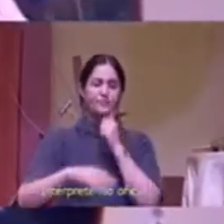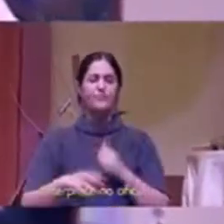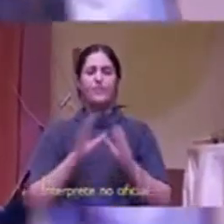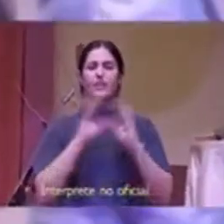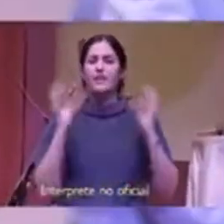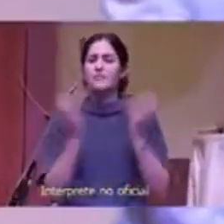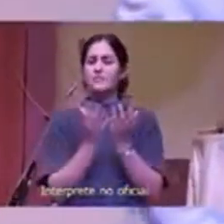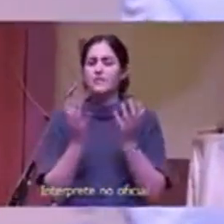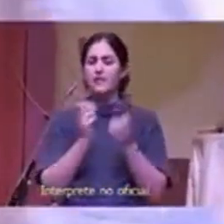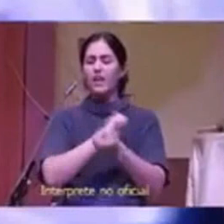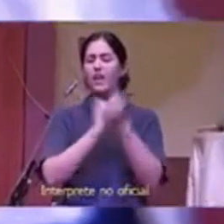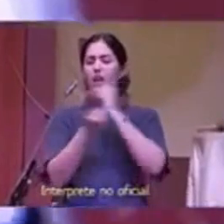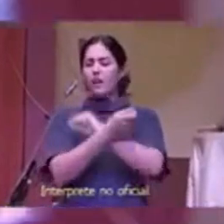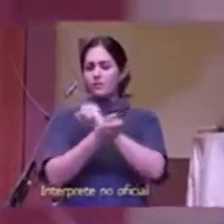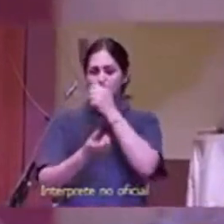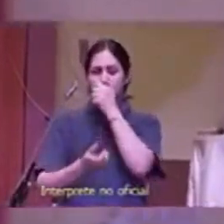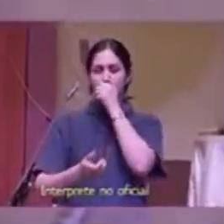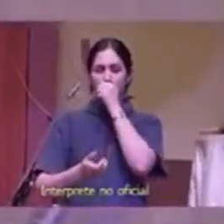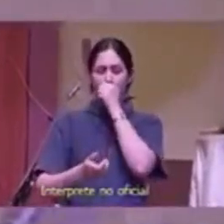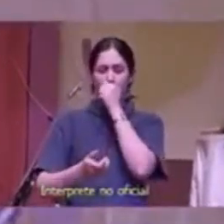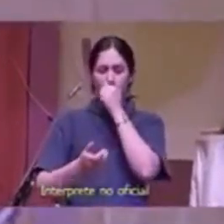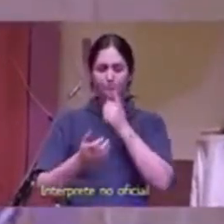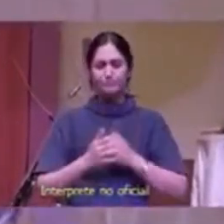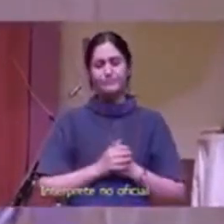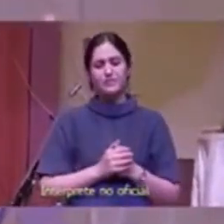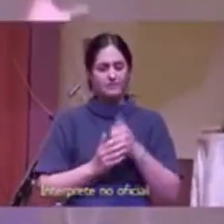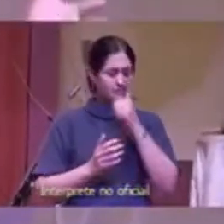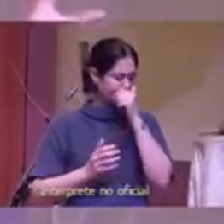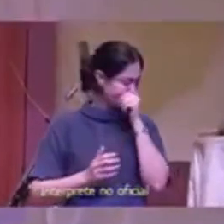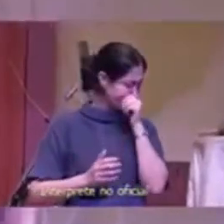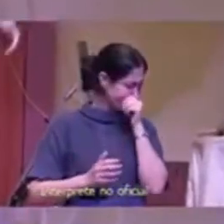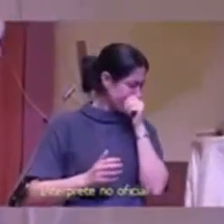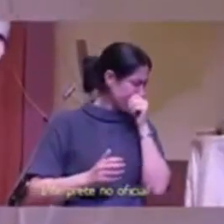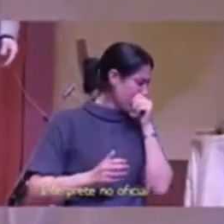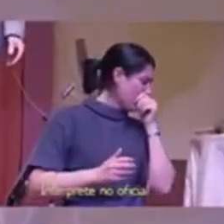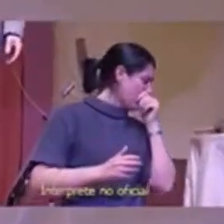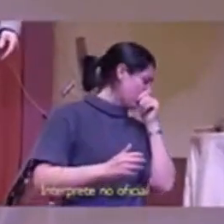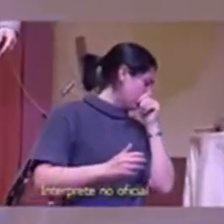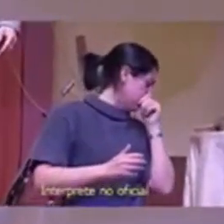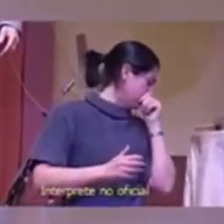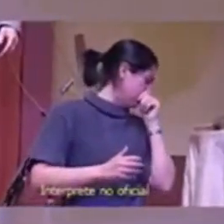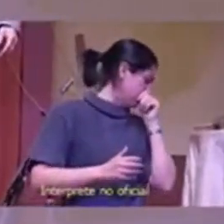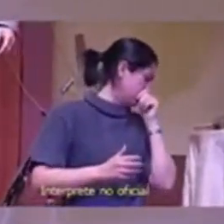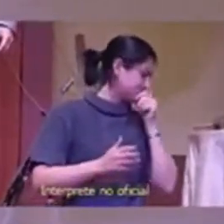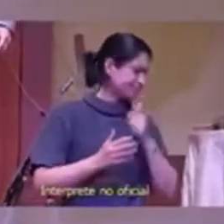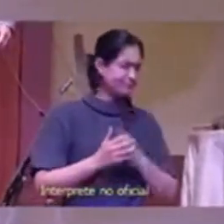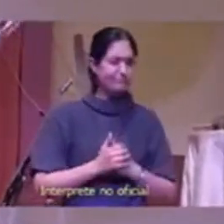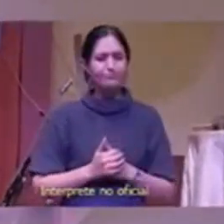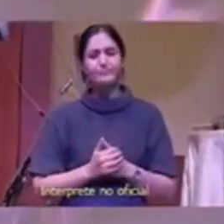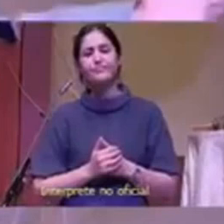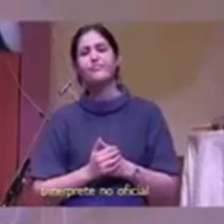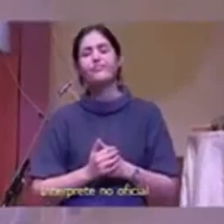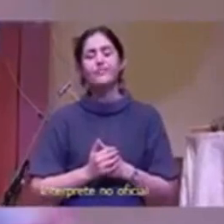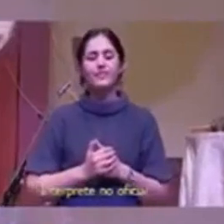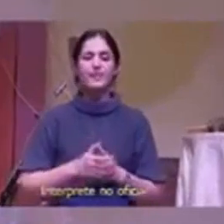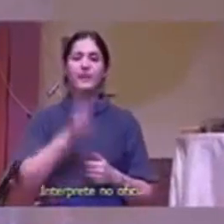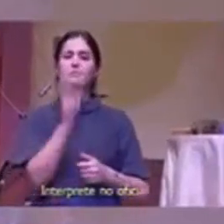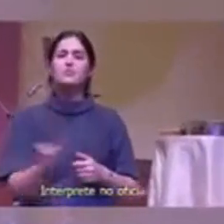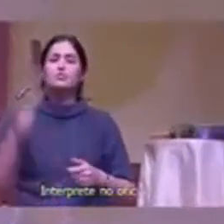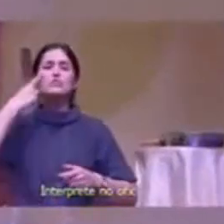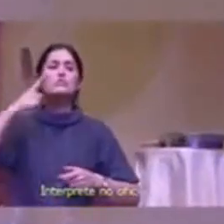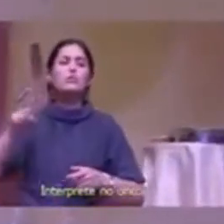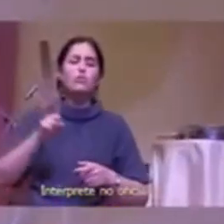la ilustración de los pobres los que no conocen a Cristo los